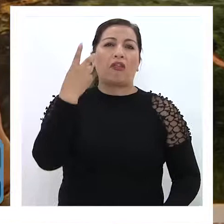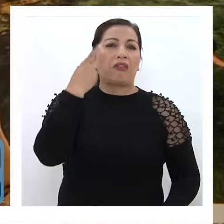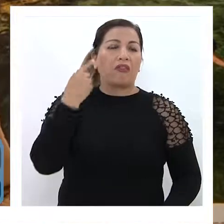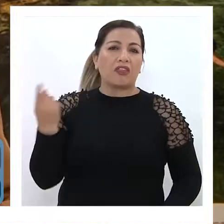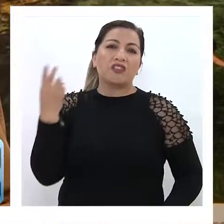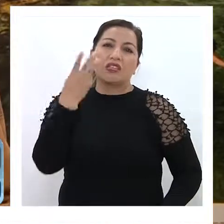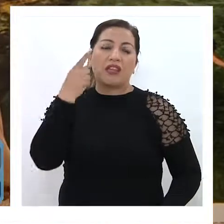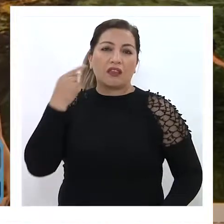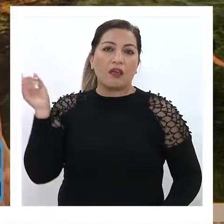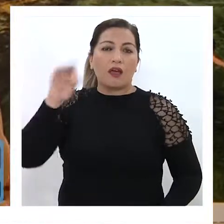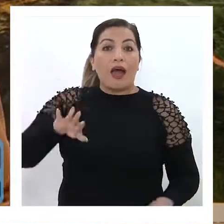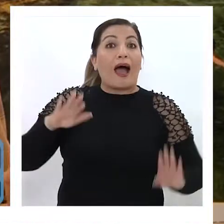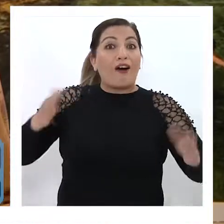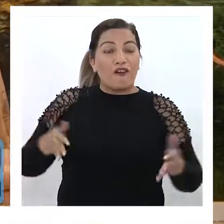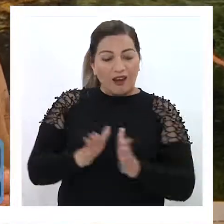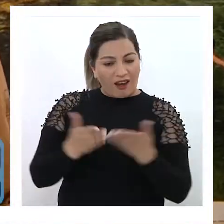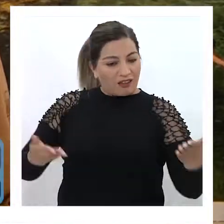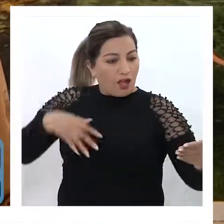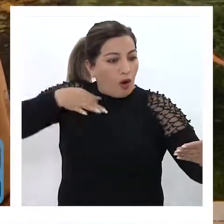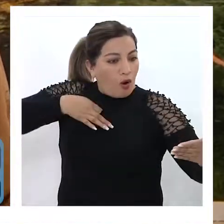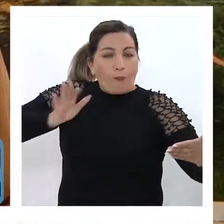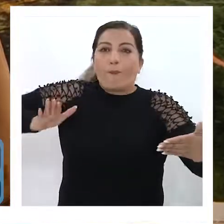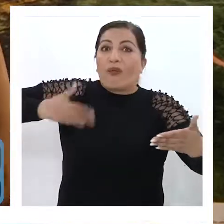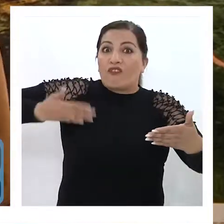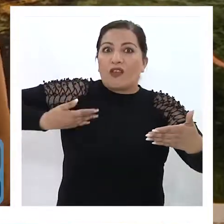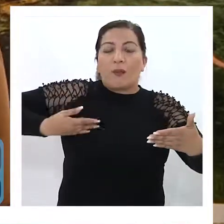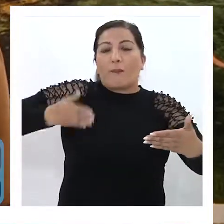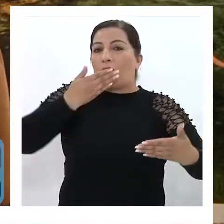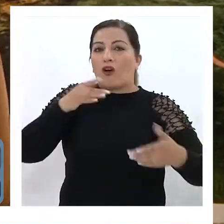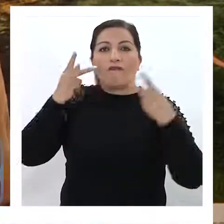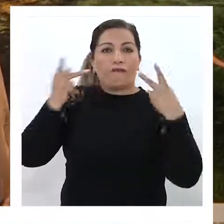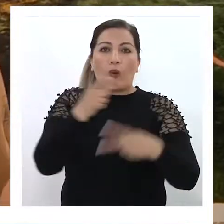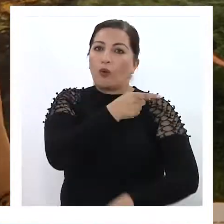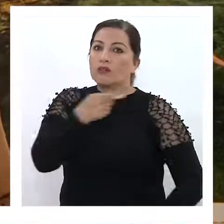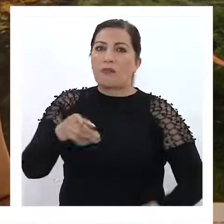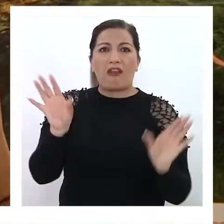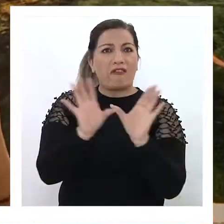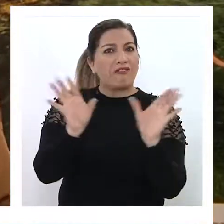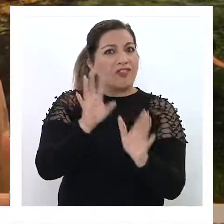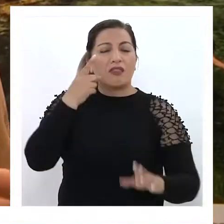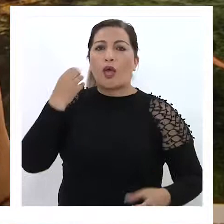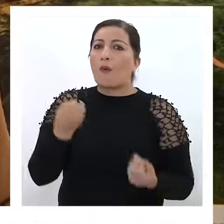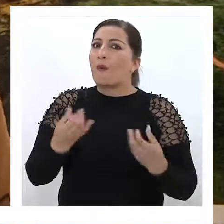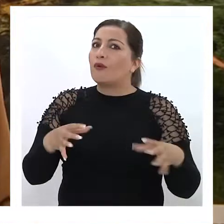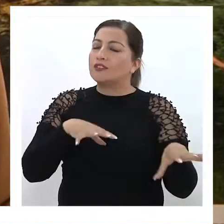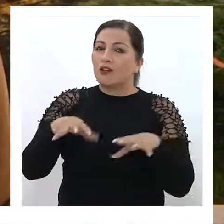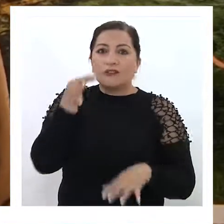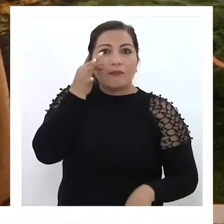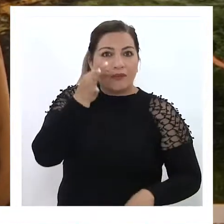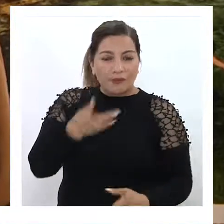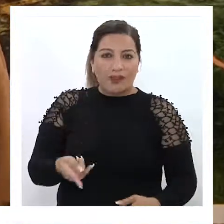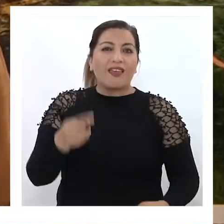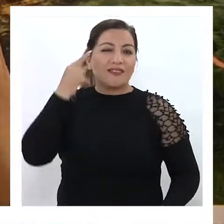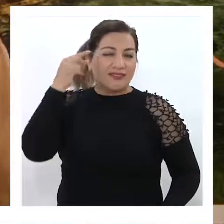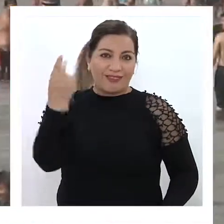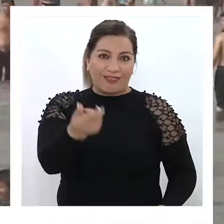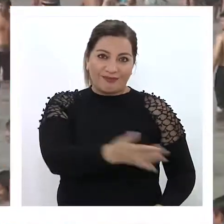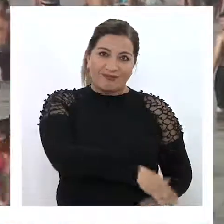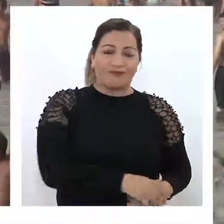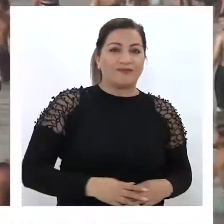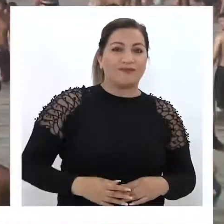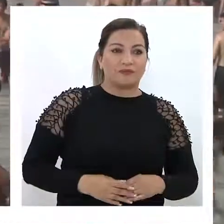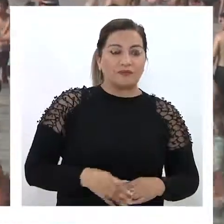o tres días, yo creo que con la guía se van a entusiasmar y decir, oye, no, vamos una semana, nos vamos diez días porque hay muchas cosas para ver y esa es un poco la idea.